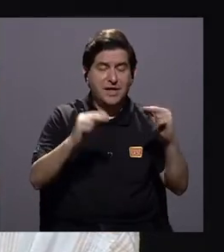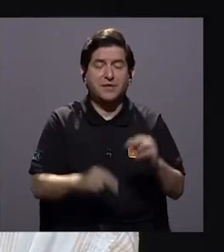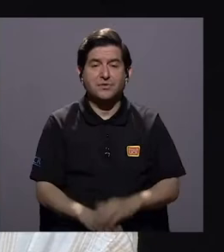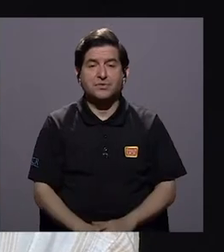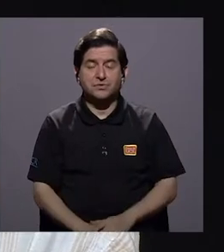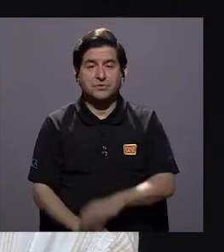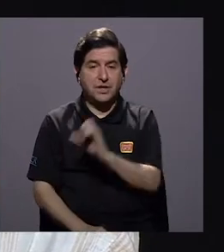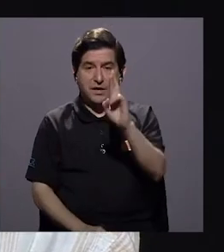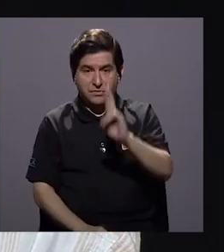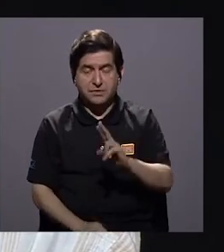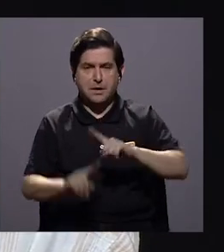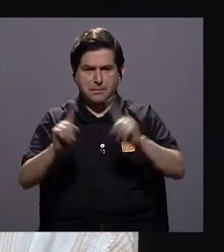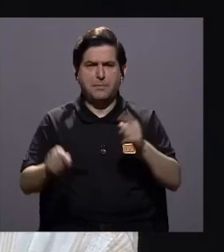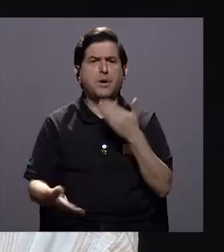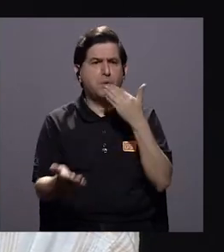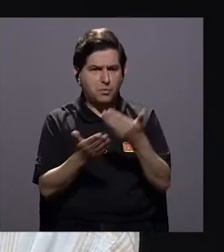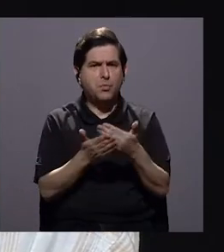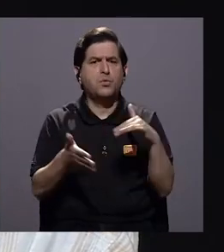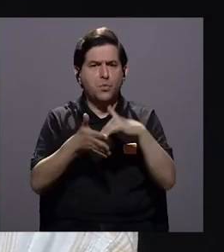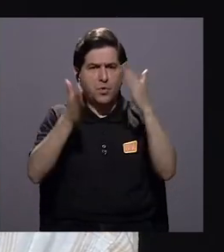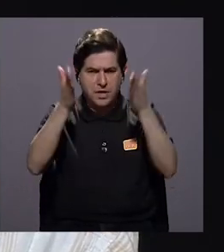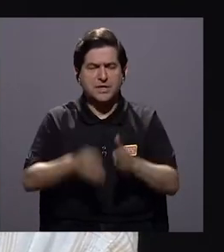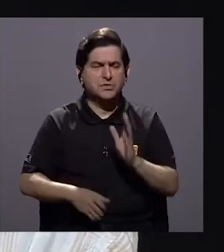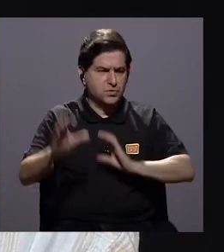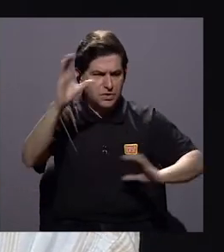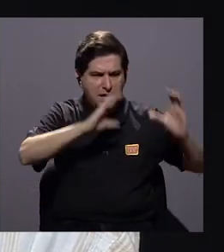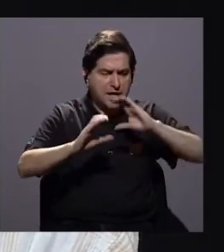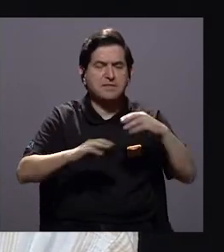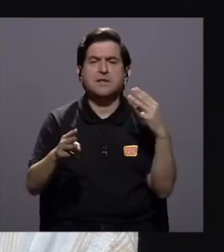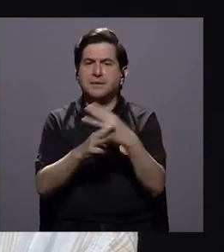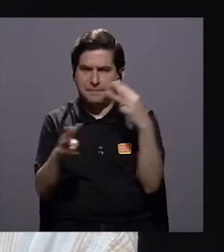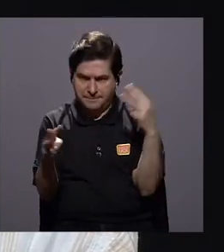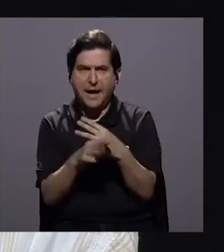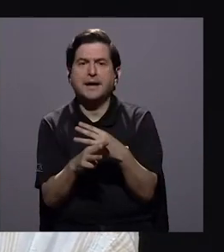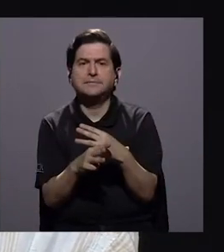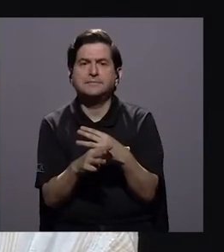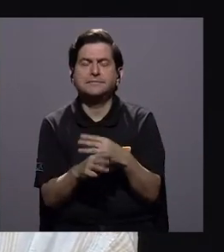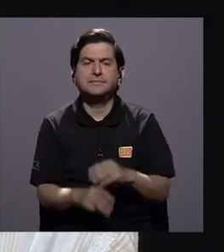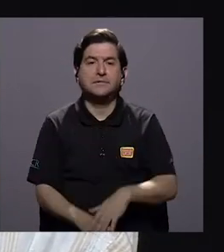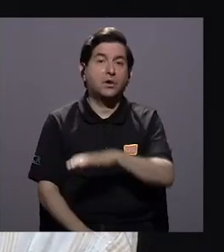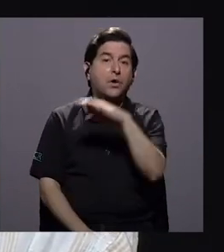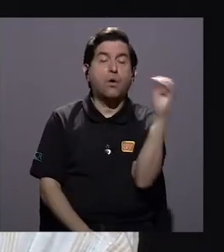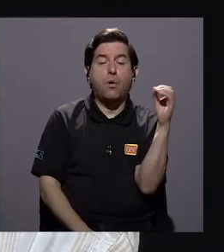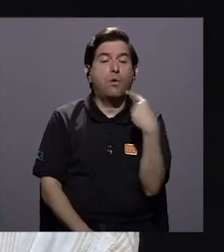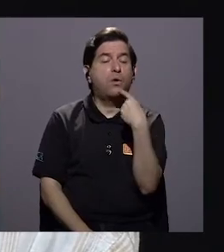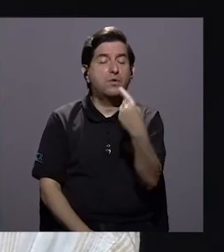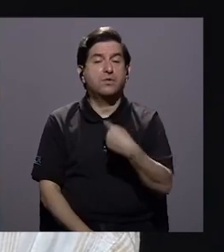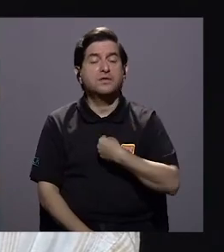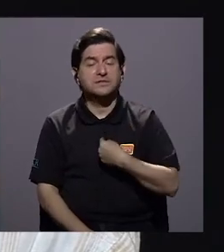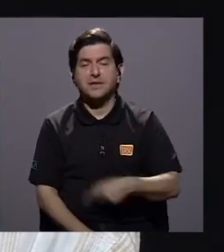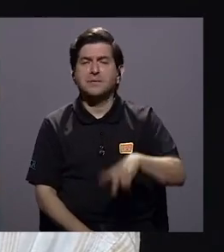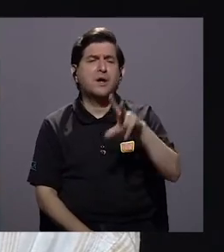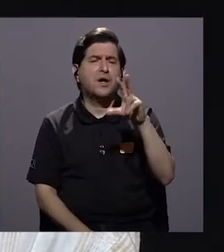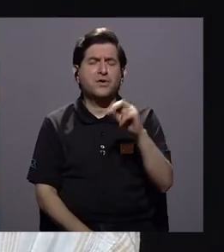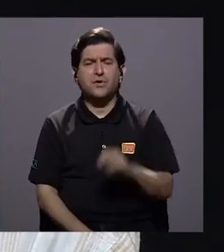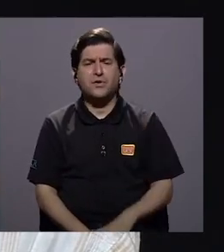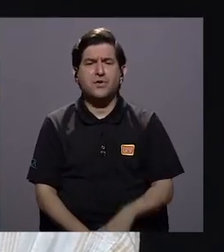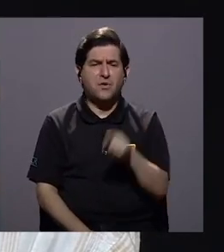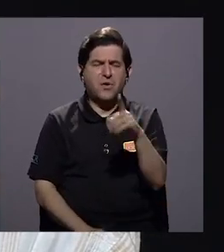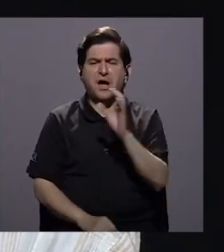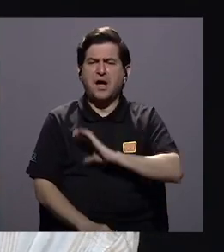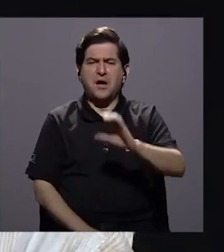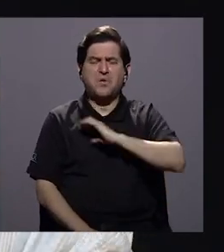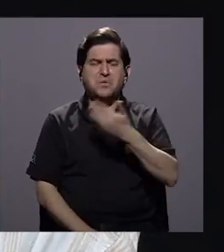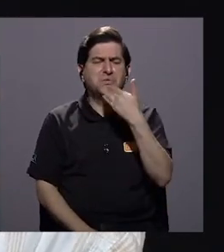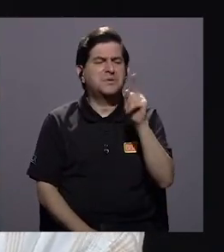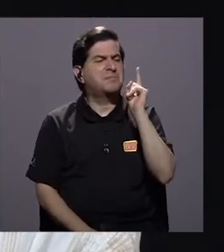de Costa Rica, pero sí eran muy buenos estudiantes de ciencias y matemáticas, cosa muy curiosa. O cuando le decían a uno, no, es que el que se